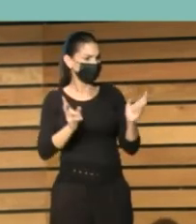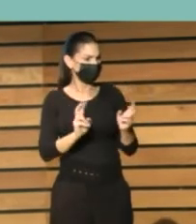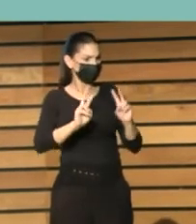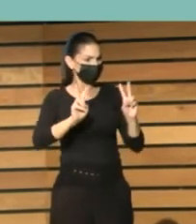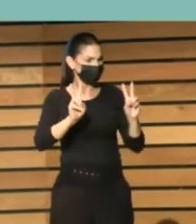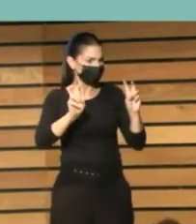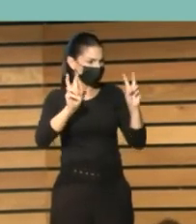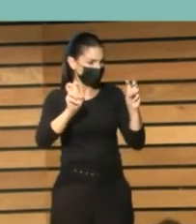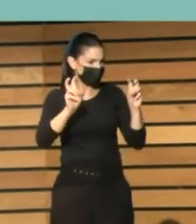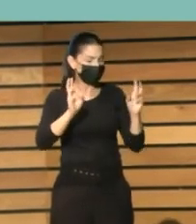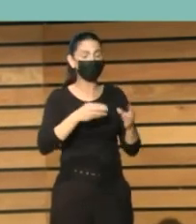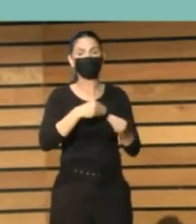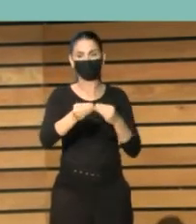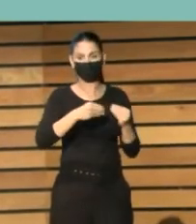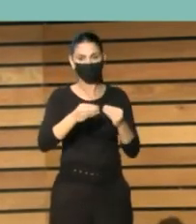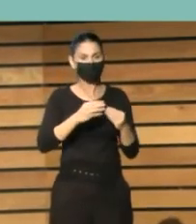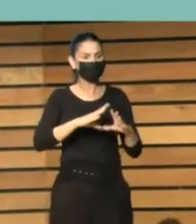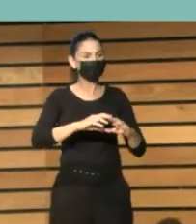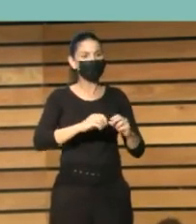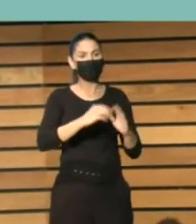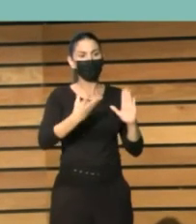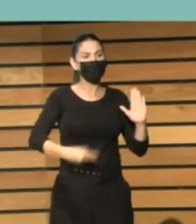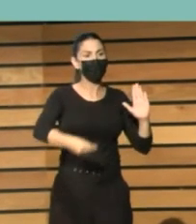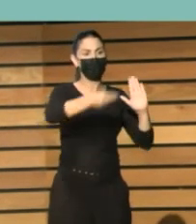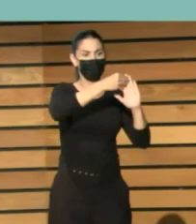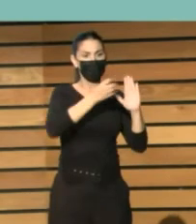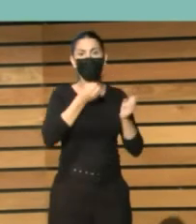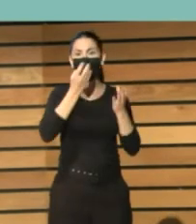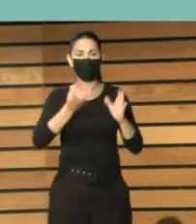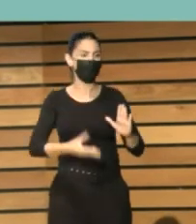recopilando toda esta información y ampliándola todo lo que podíamos.